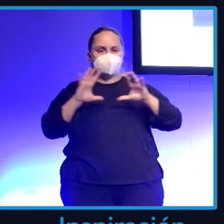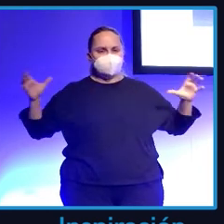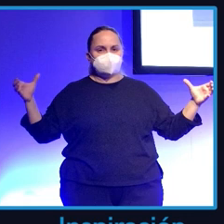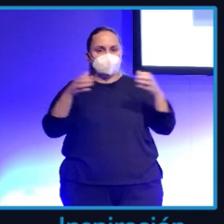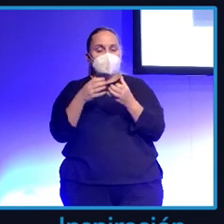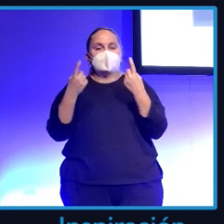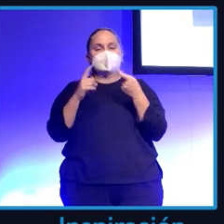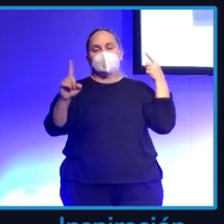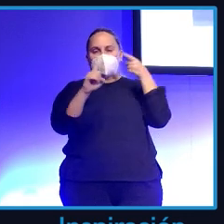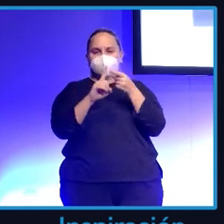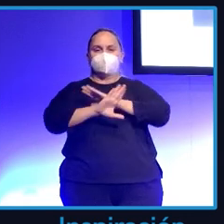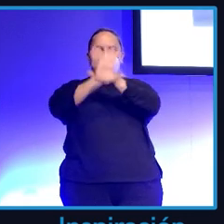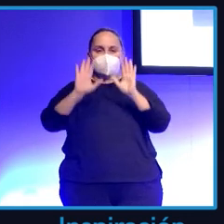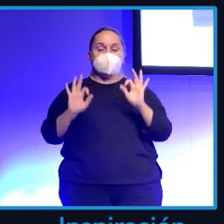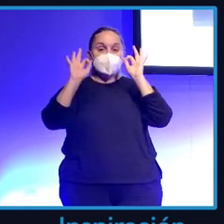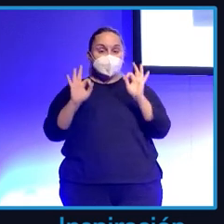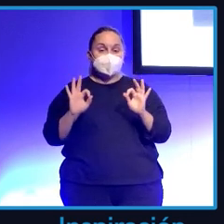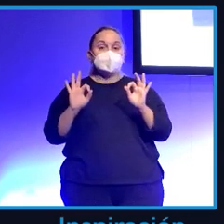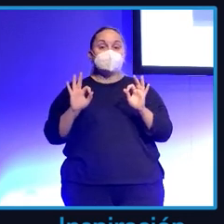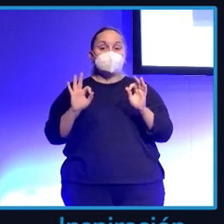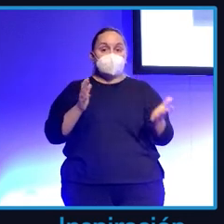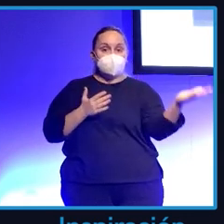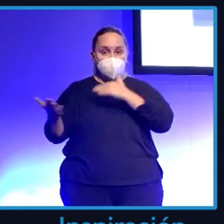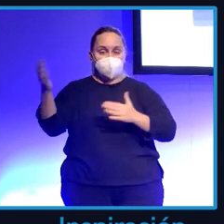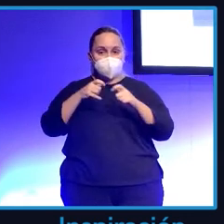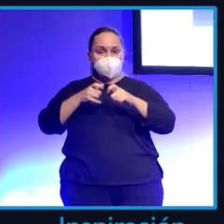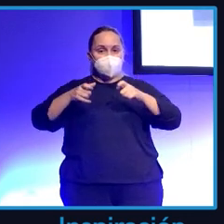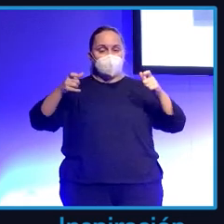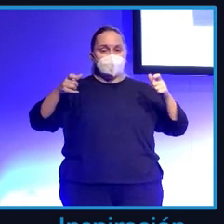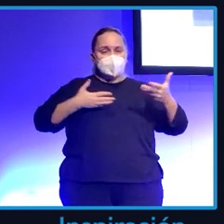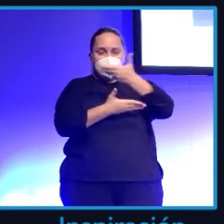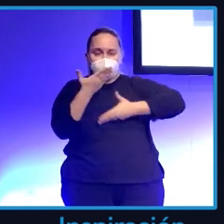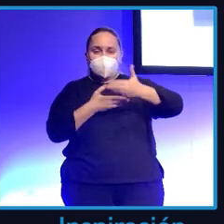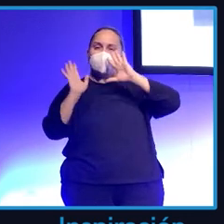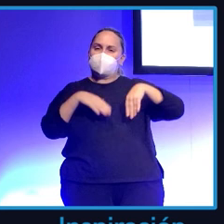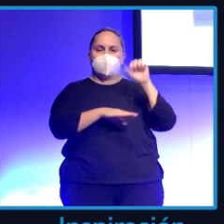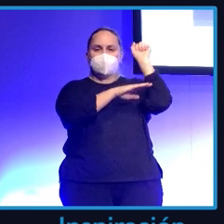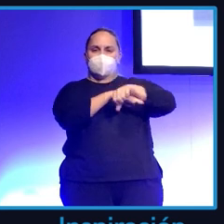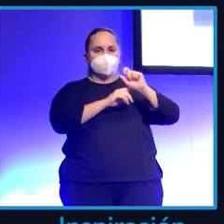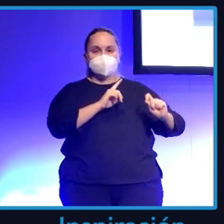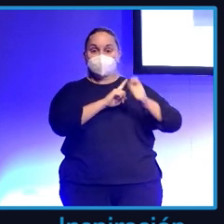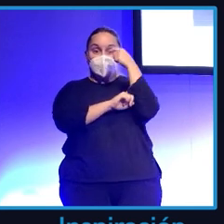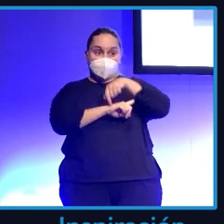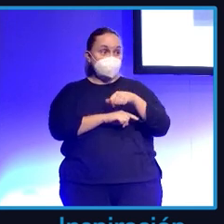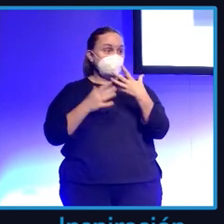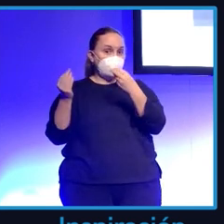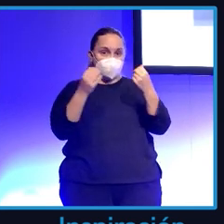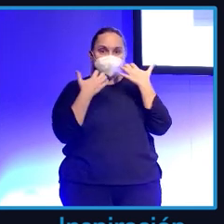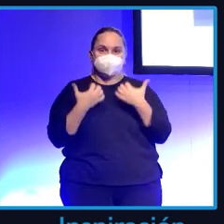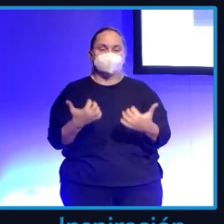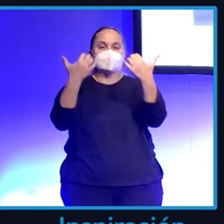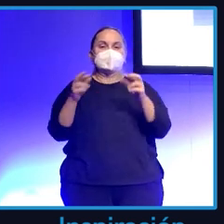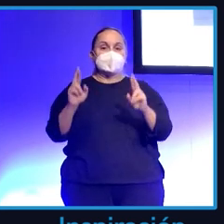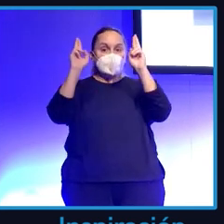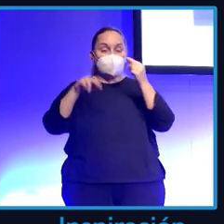trasladar esa tarde con la charla. Multiplica y vencerás. Aquí estamos muchos y espero